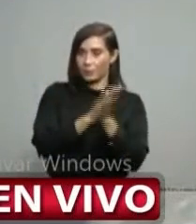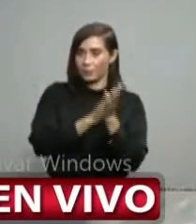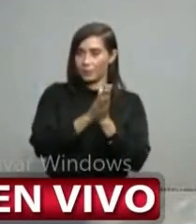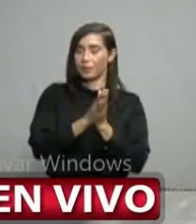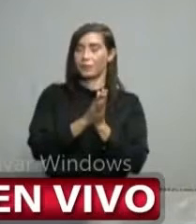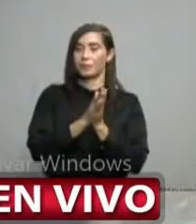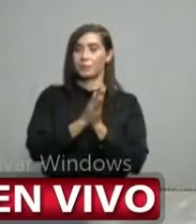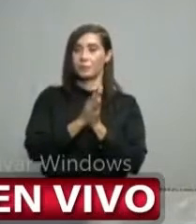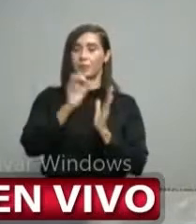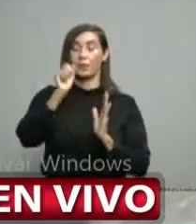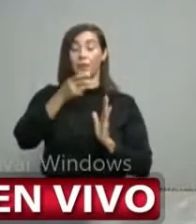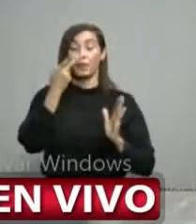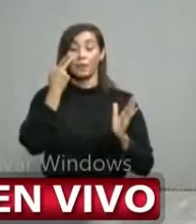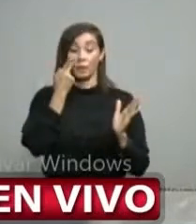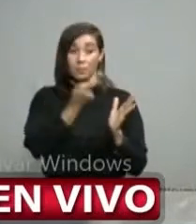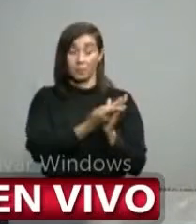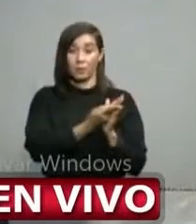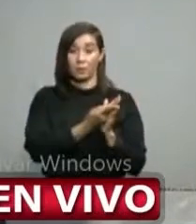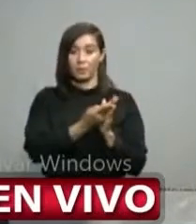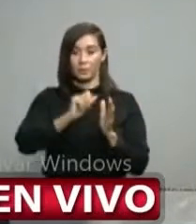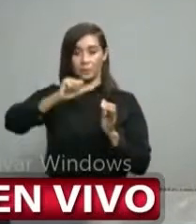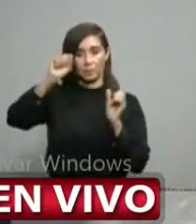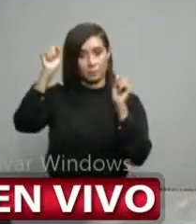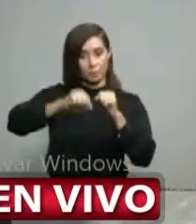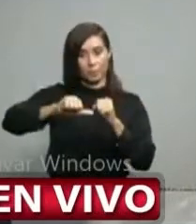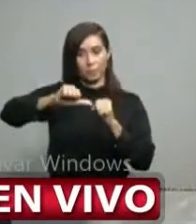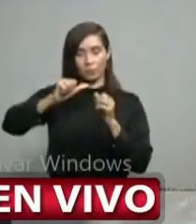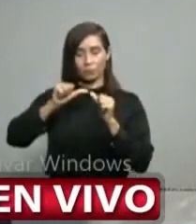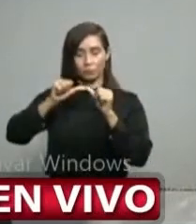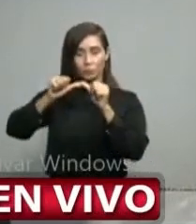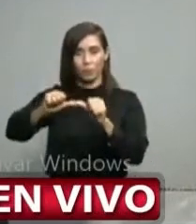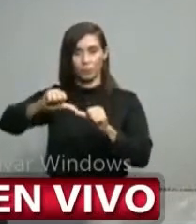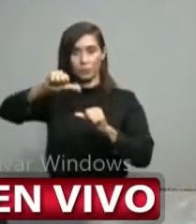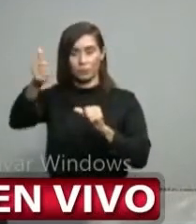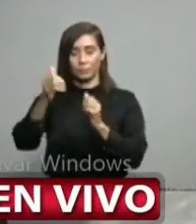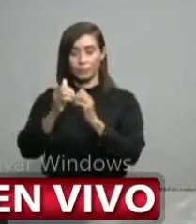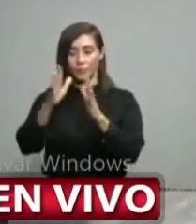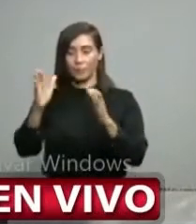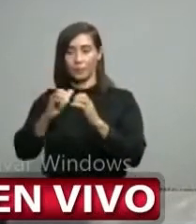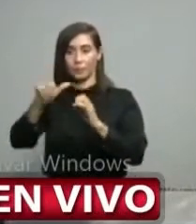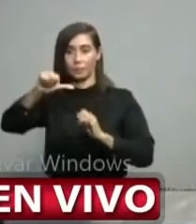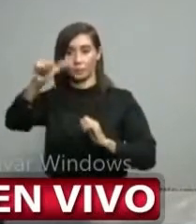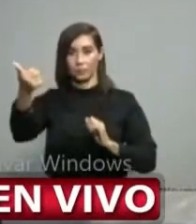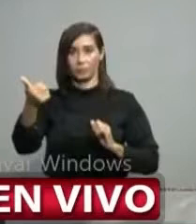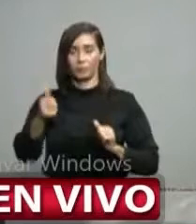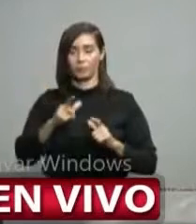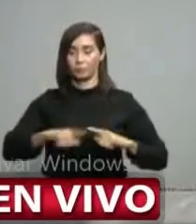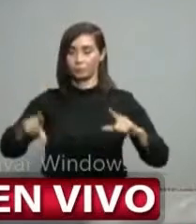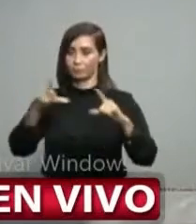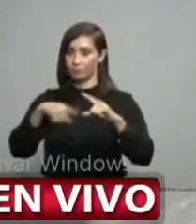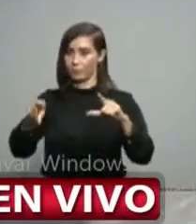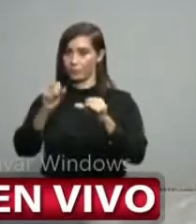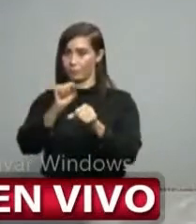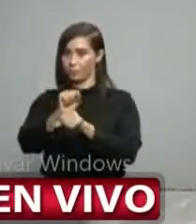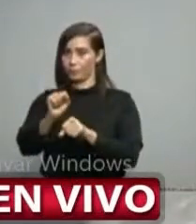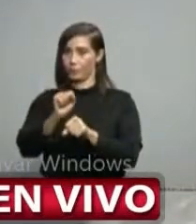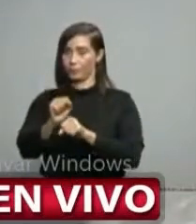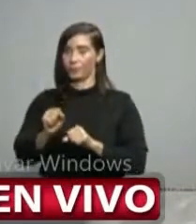esto como punto de partida hacia adelante en la medición de los efectos. Estoy